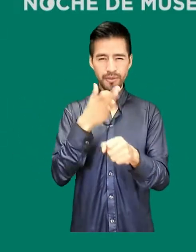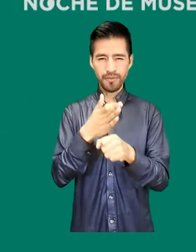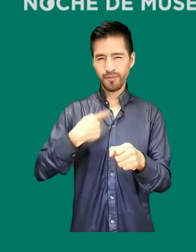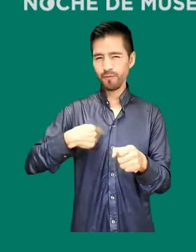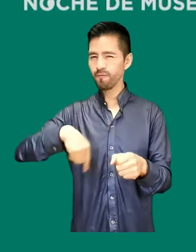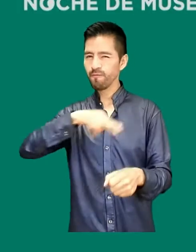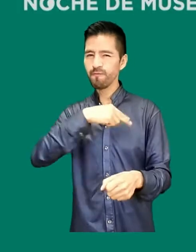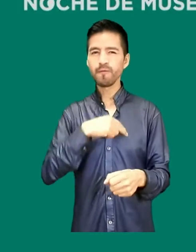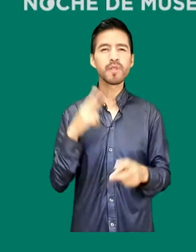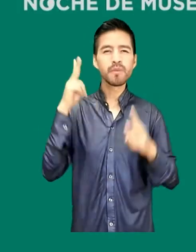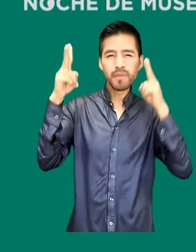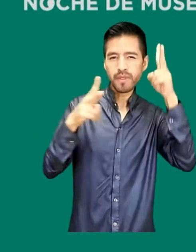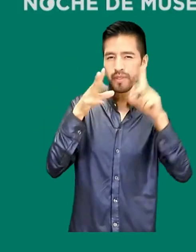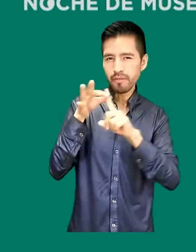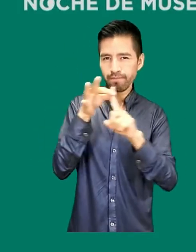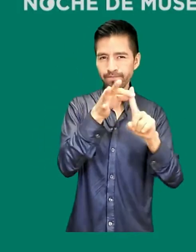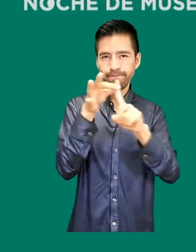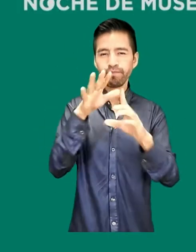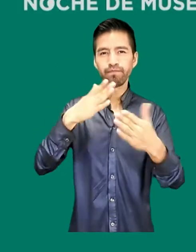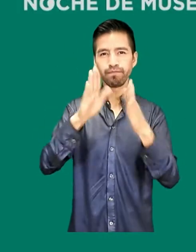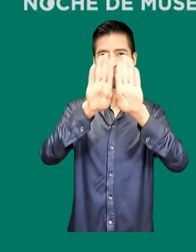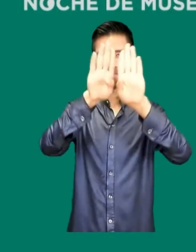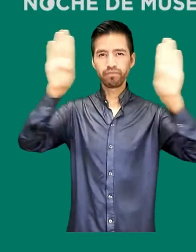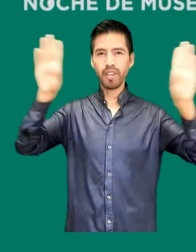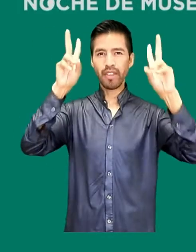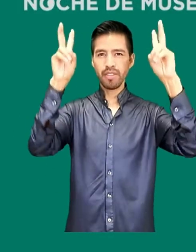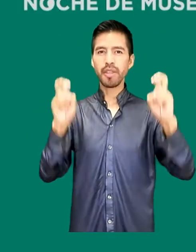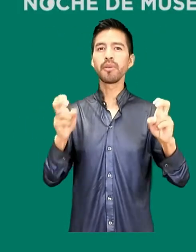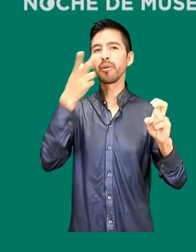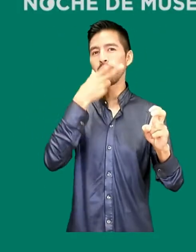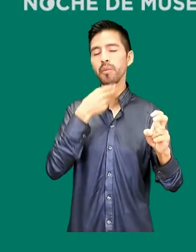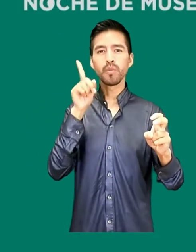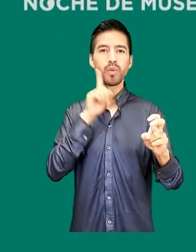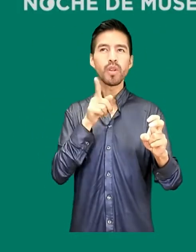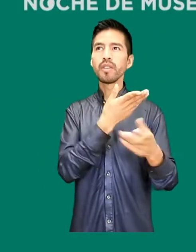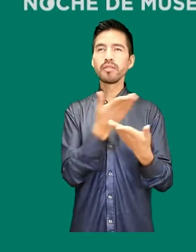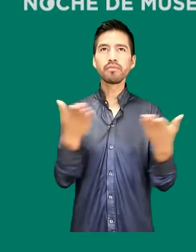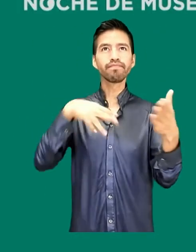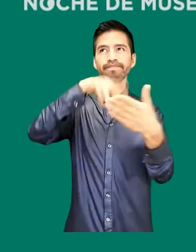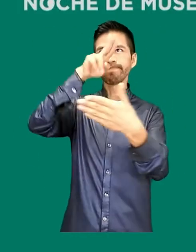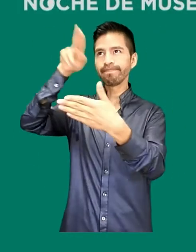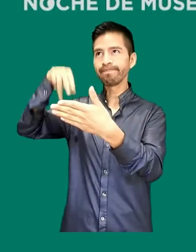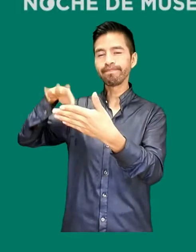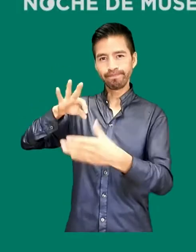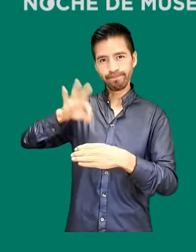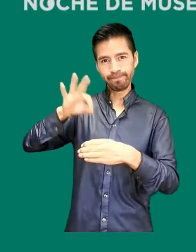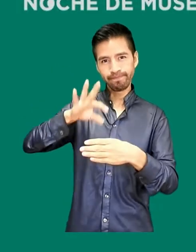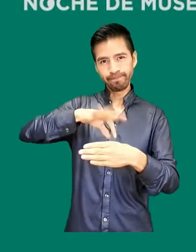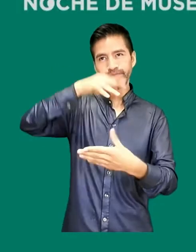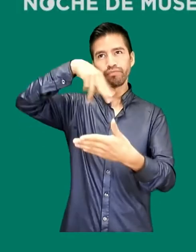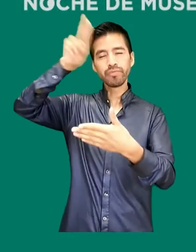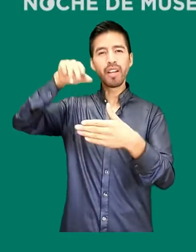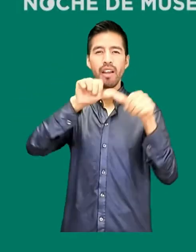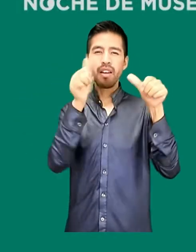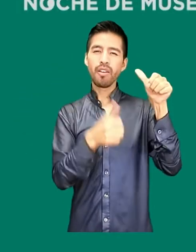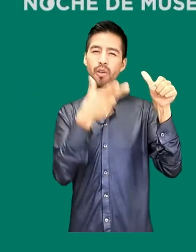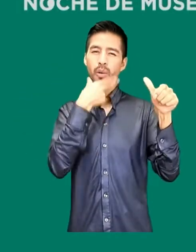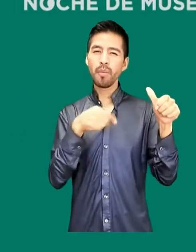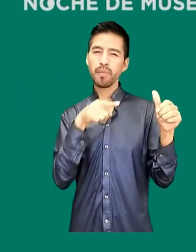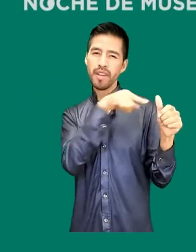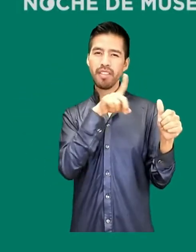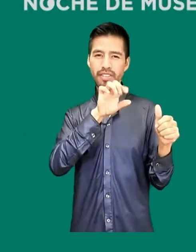daremos un breve recorrido por el mural titulado Pintores y Tintoreros que realizó el artista Diego Rivera en 1942.